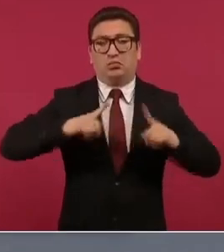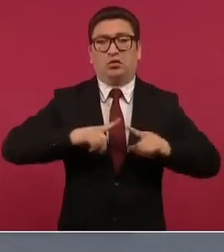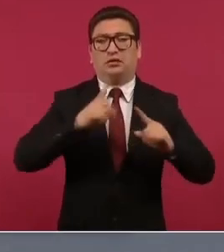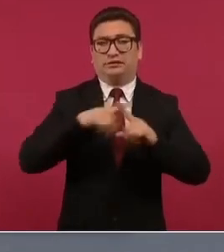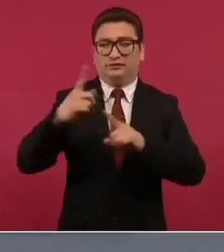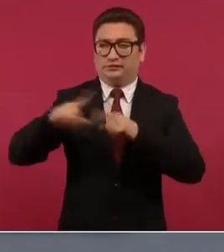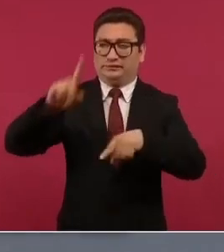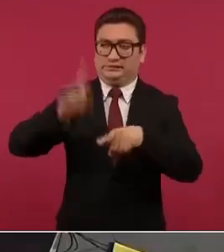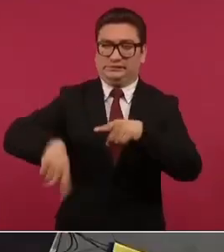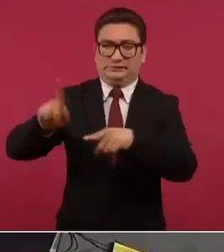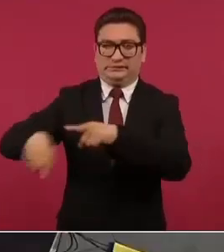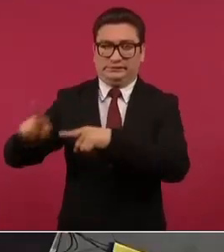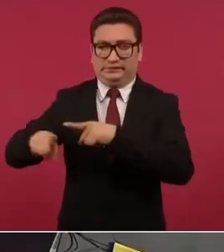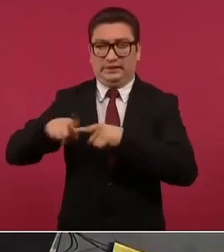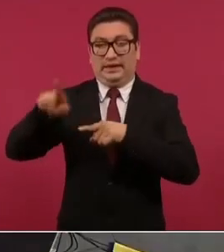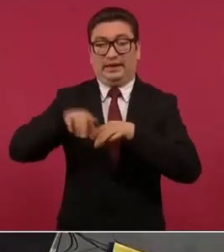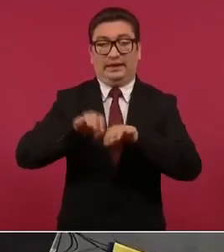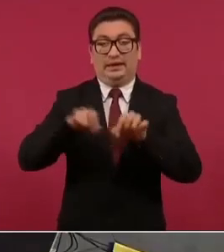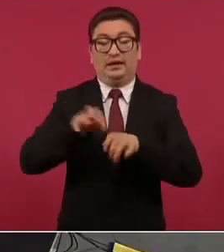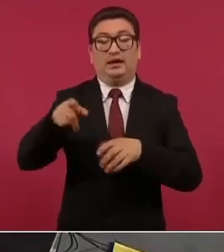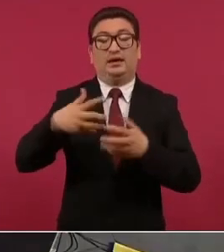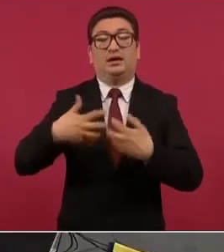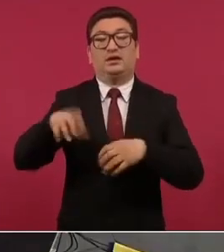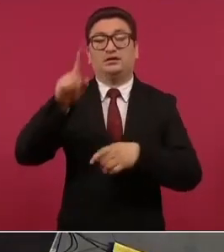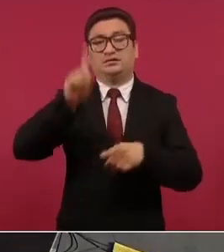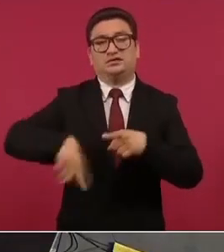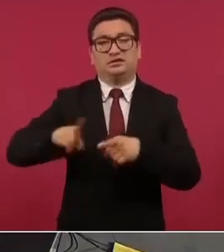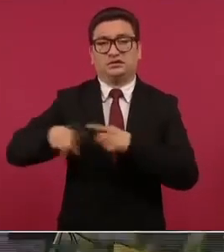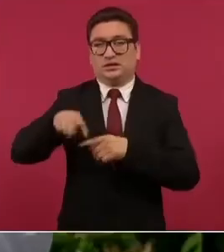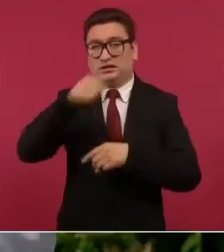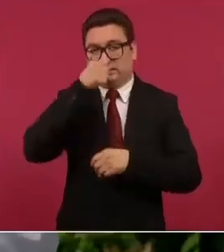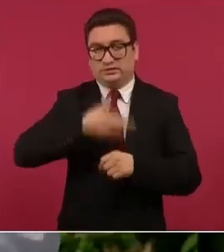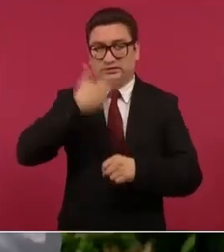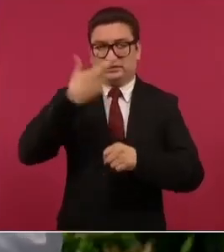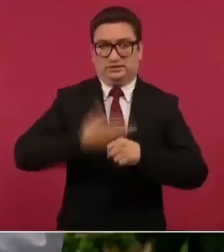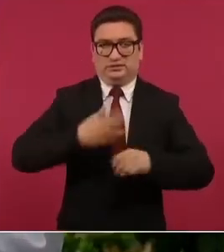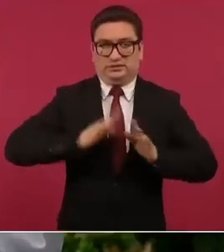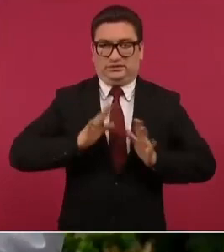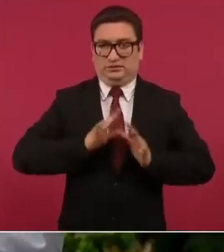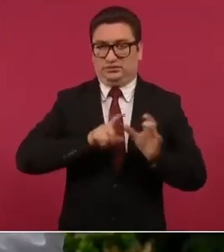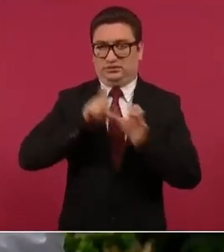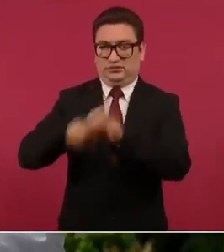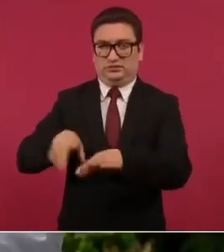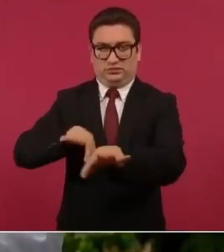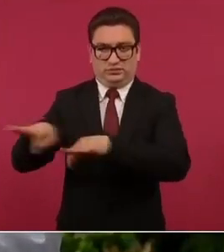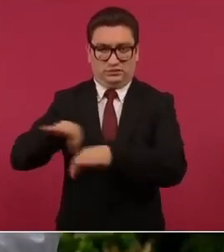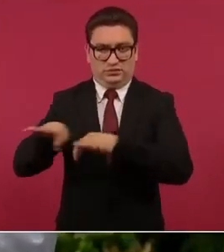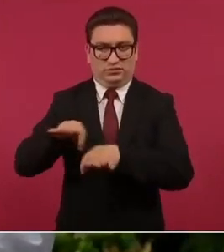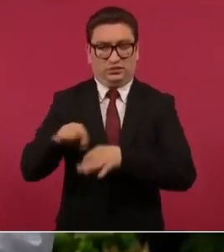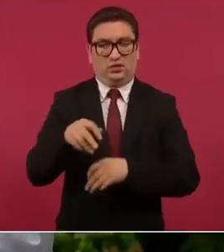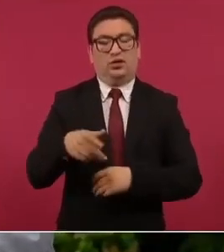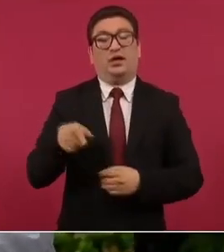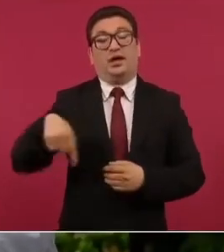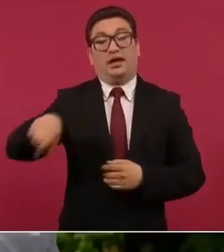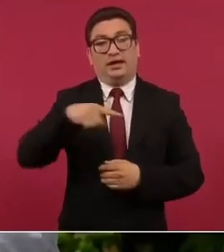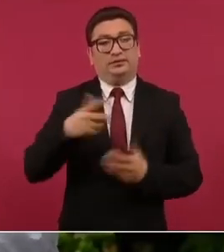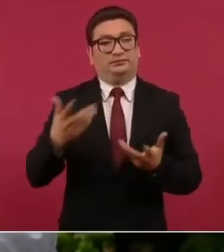esa corporación pasaron a la secretaría de la defensa tampoco